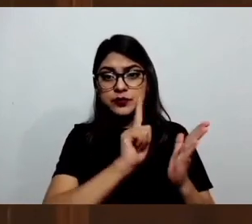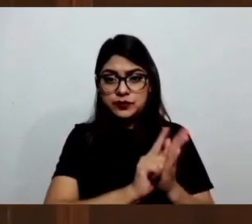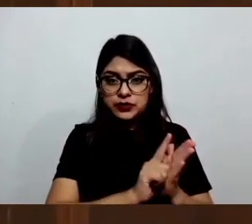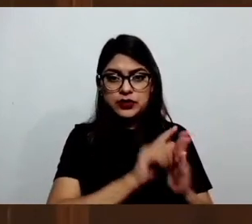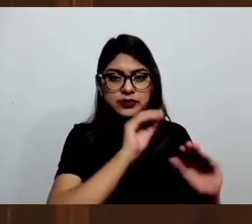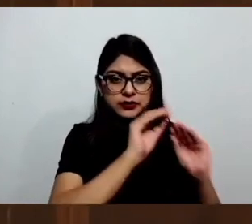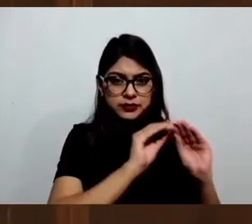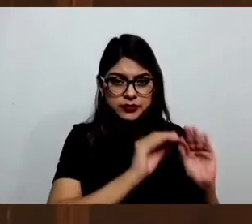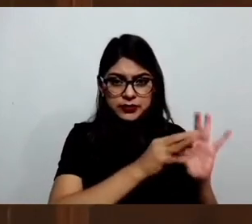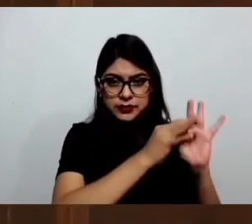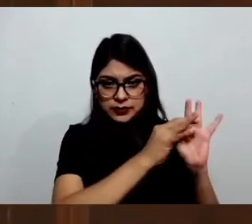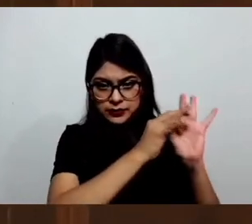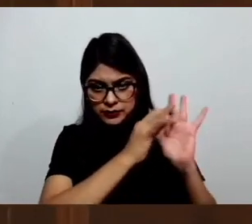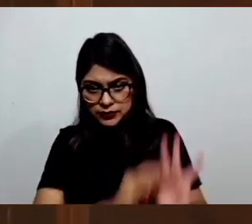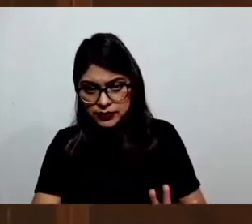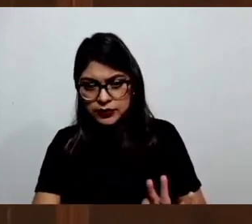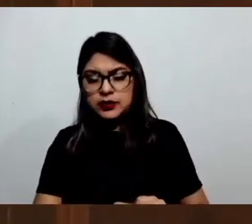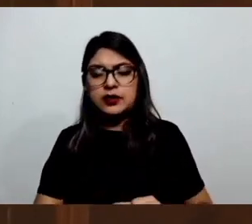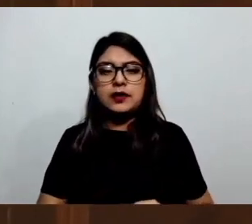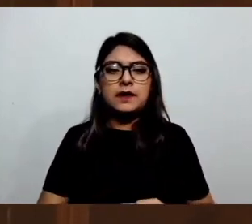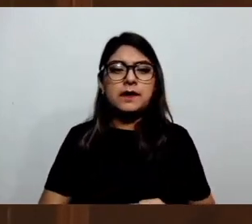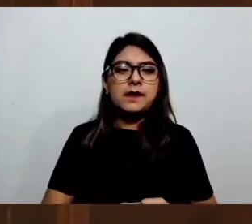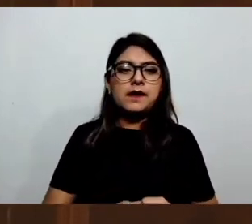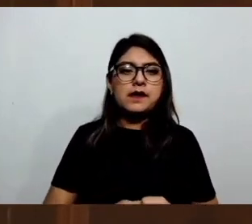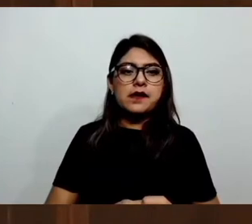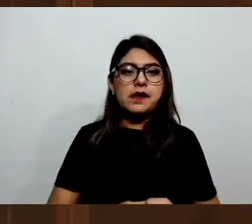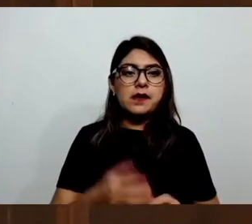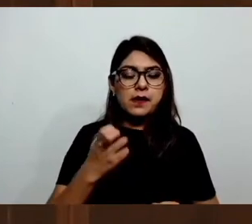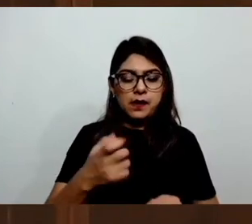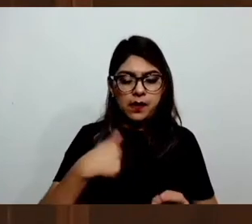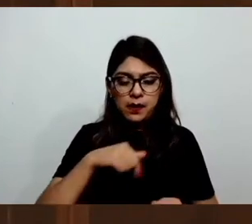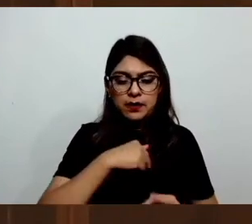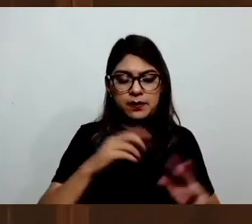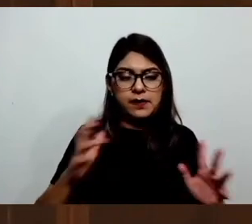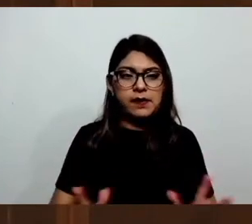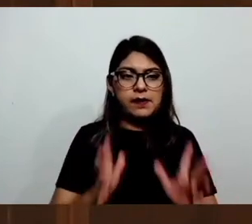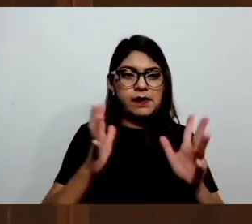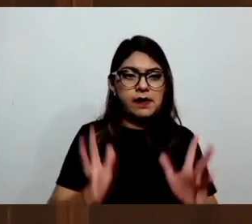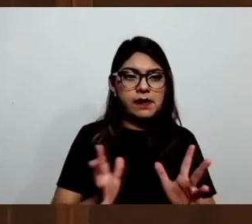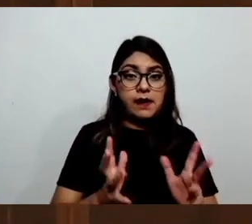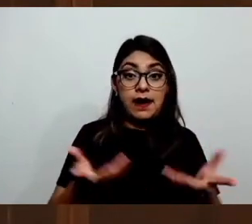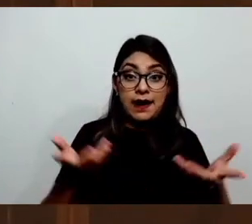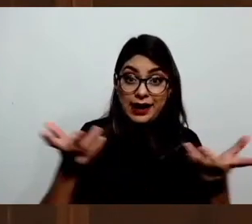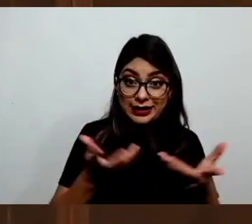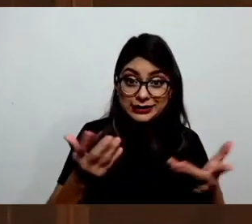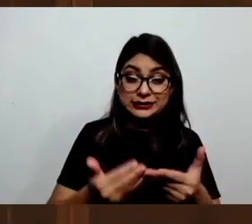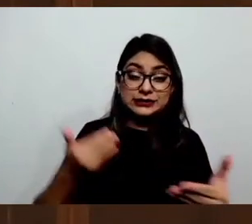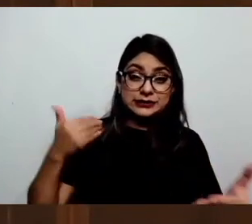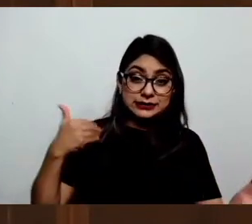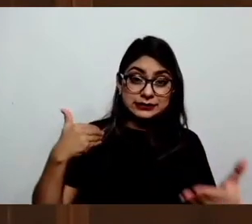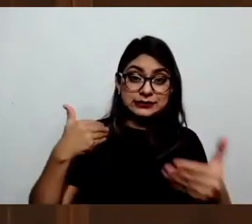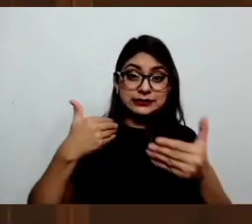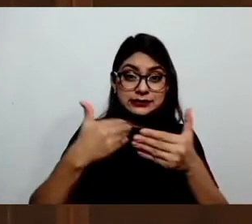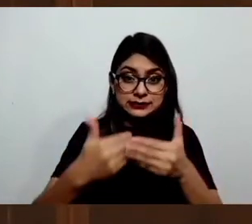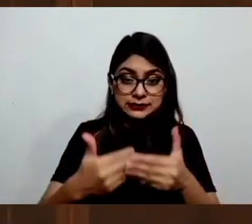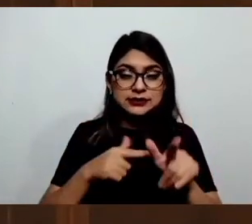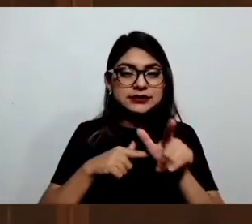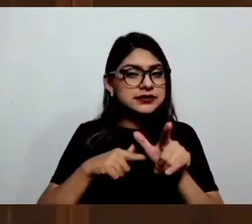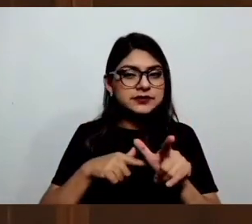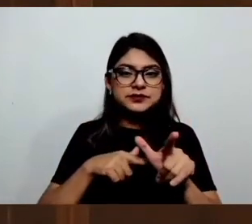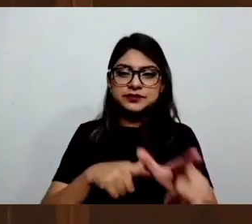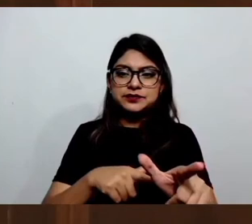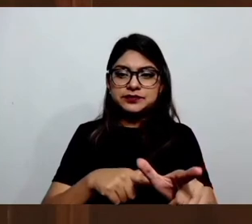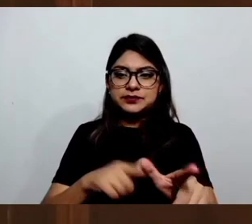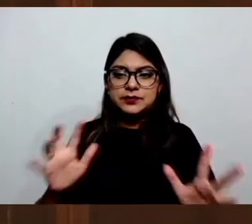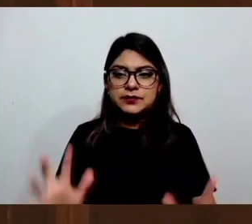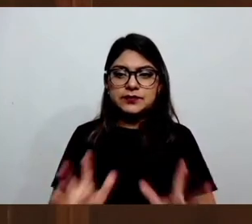A eso llamamos a que sigamos en ese mismo rumbo, compañeras y compañeros diputados, que